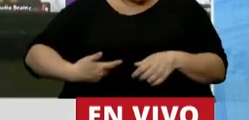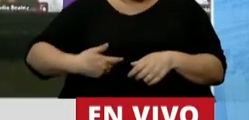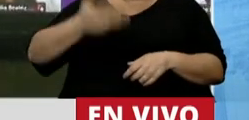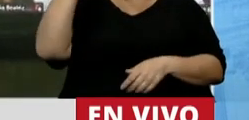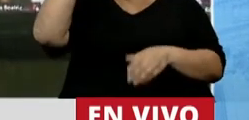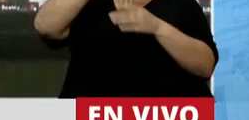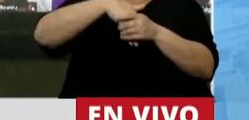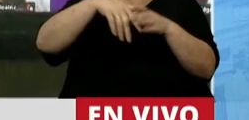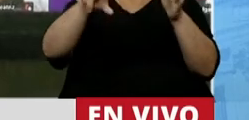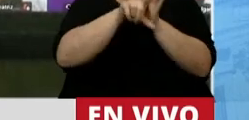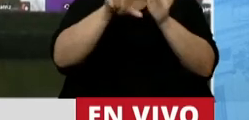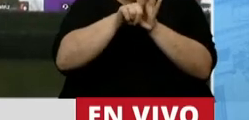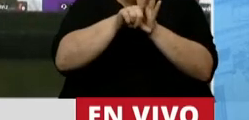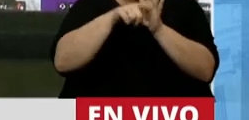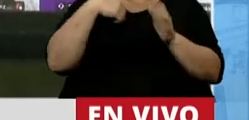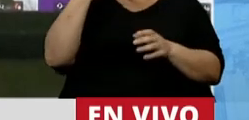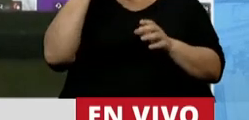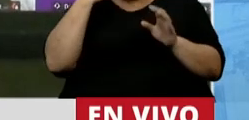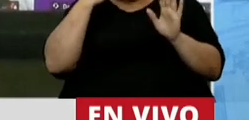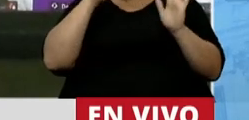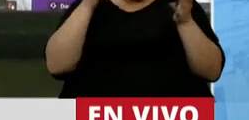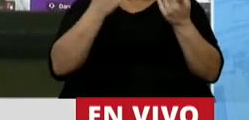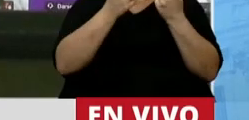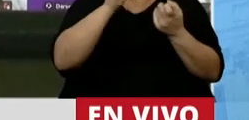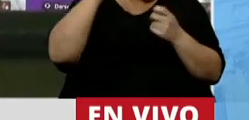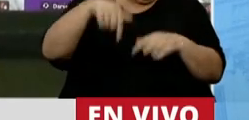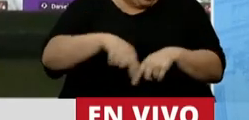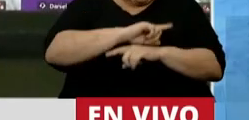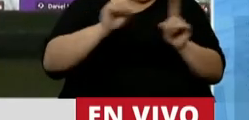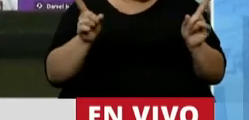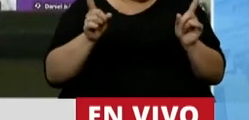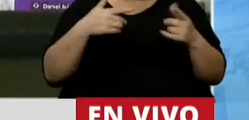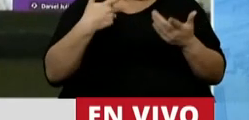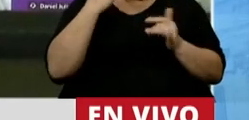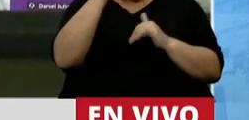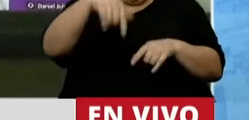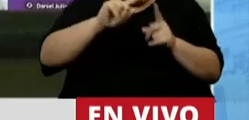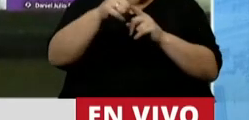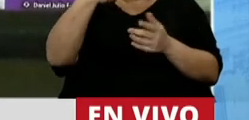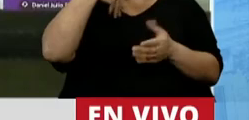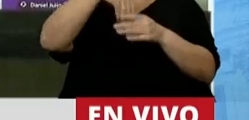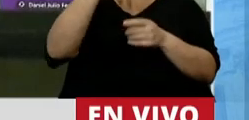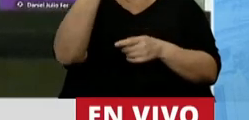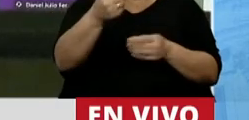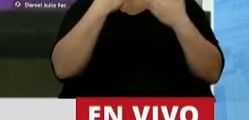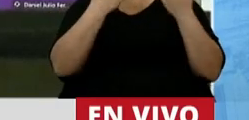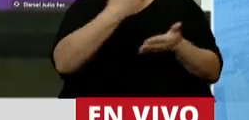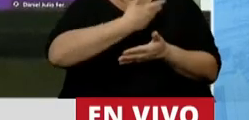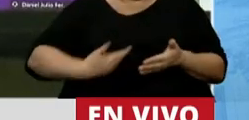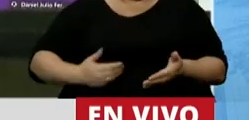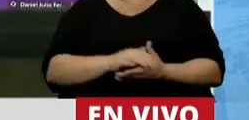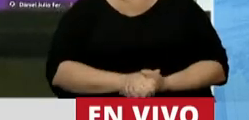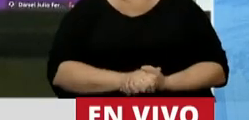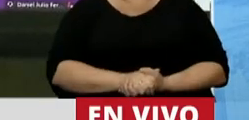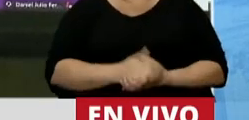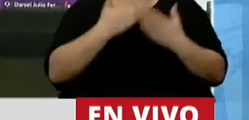votando leyes que considerábamos necesarias. Por lo que adelanto mi voto negativo. Gracias, señor Presidente.